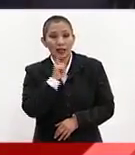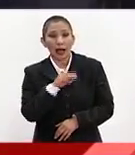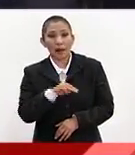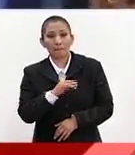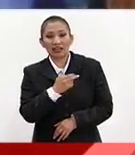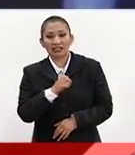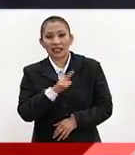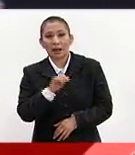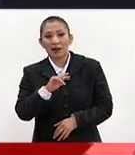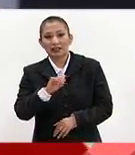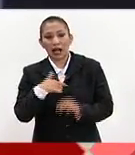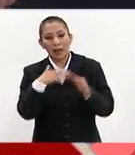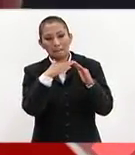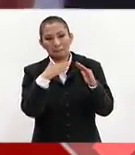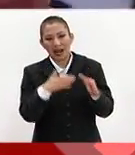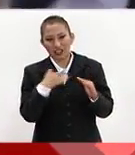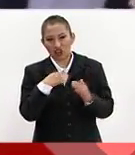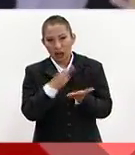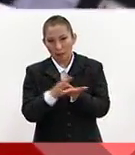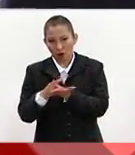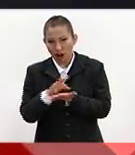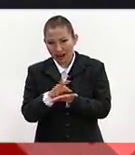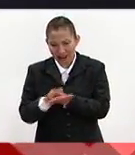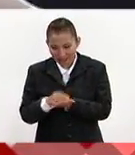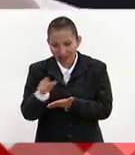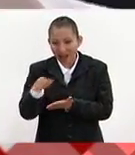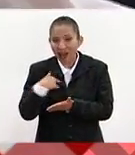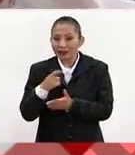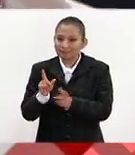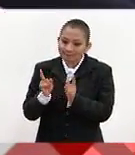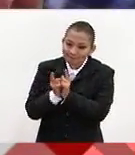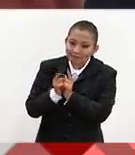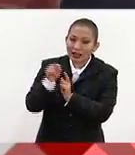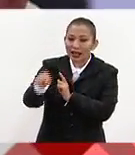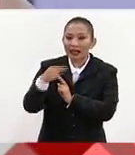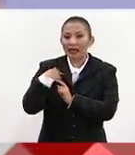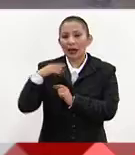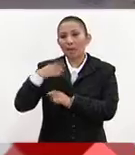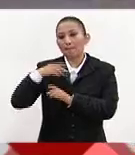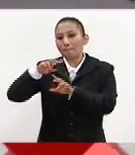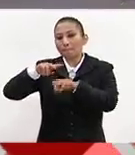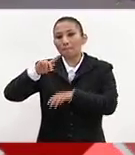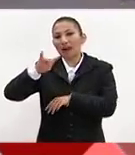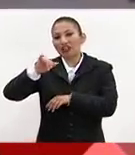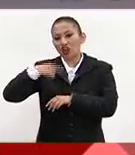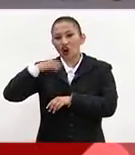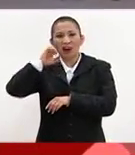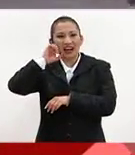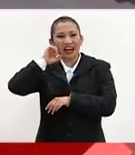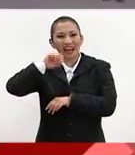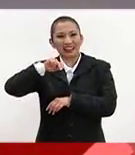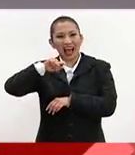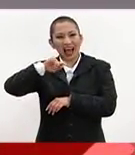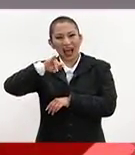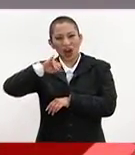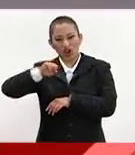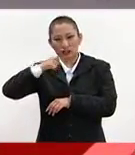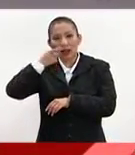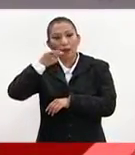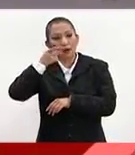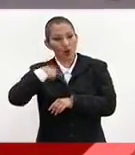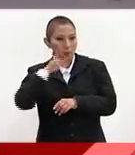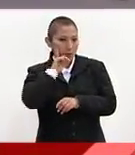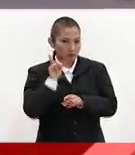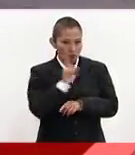recibió en el Palacio de la Moneda y en el Patio de los Naranjos se montó un escenario en donde habló primero la